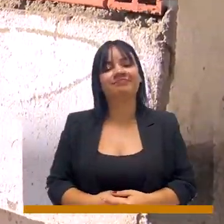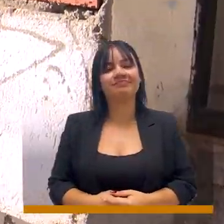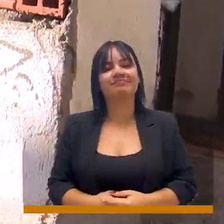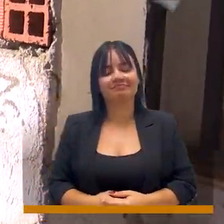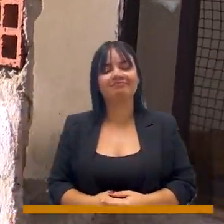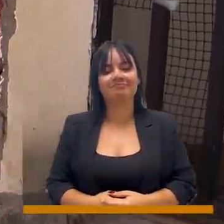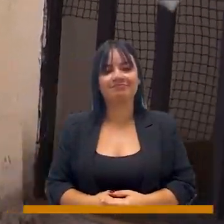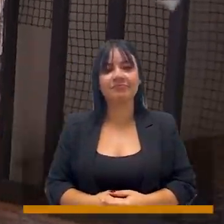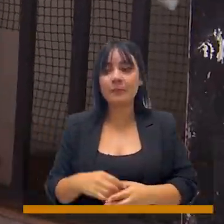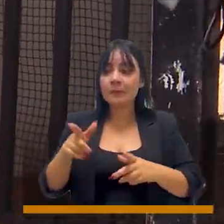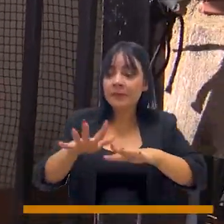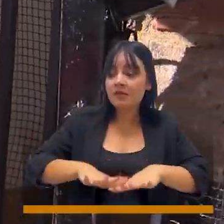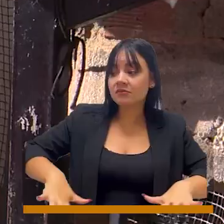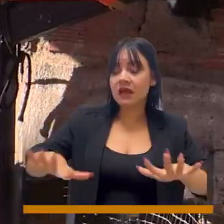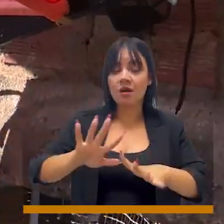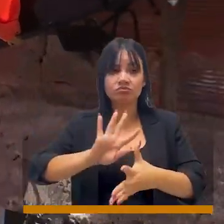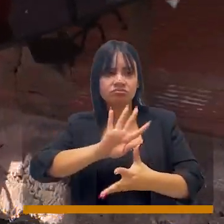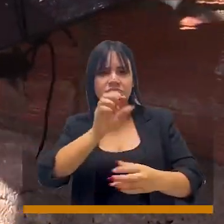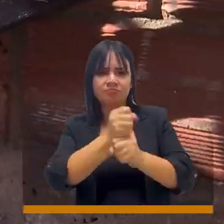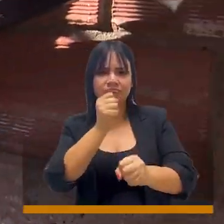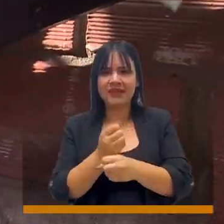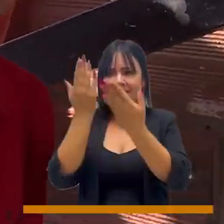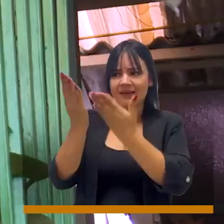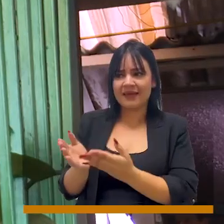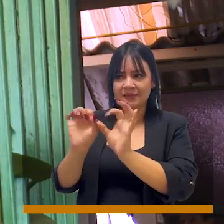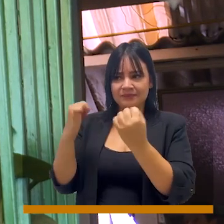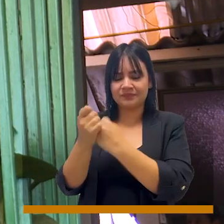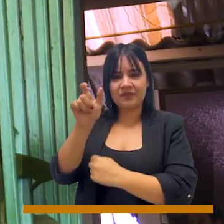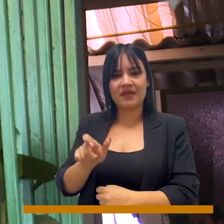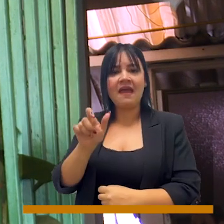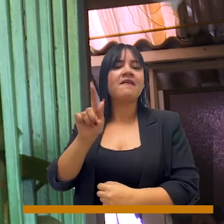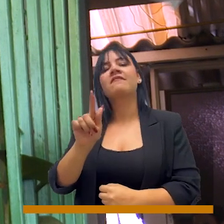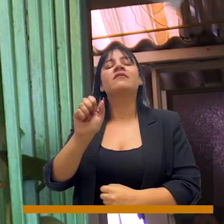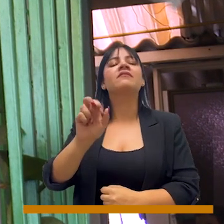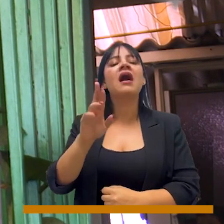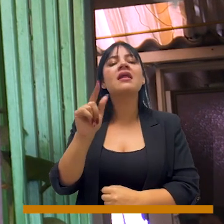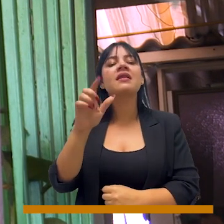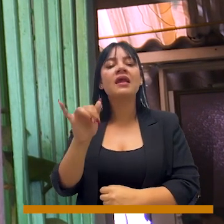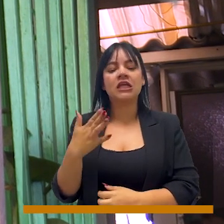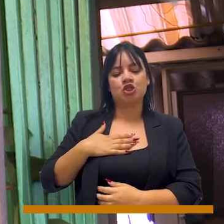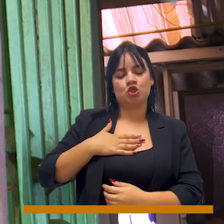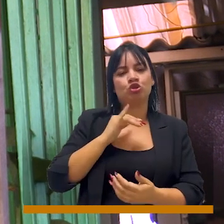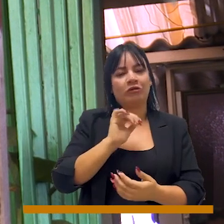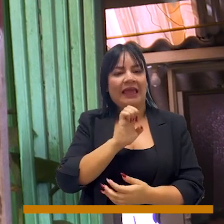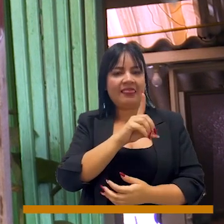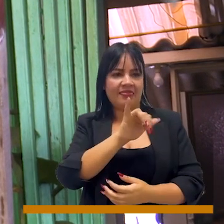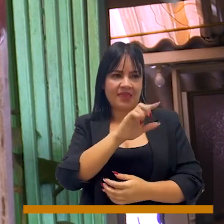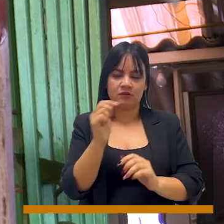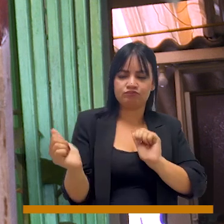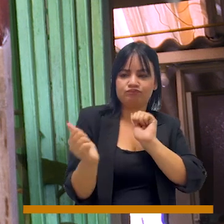emprendedora. Desde el trabajo territorial y comunitario, Parley Macías encabeza el lazo comunal y yo como Edil,